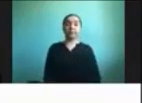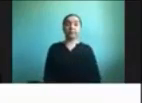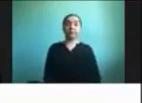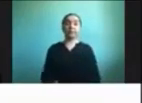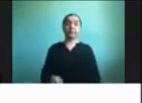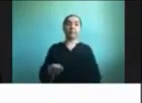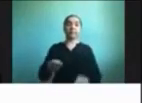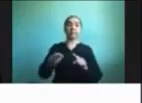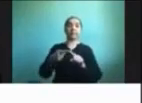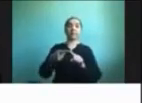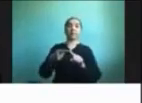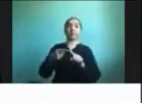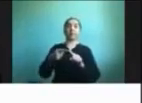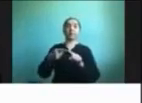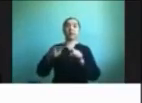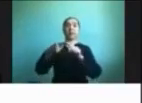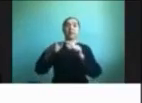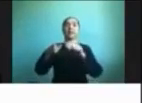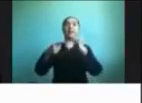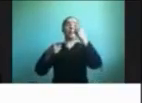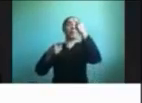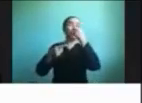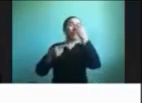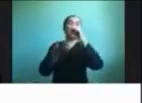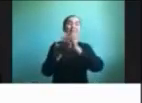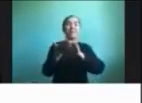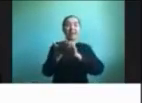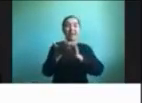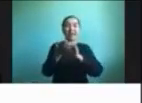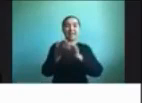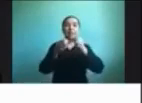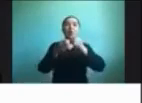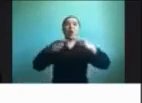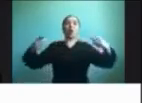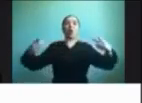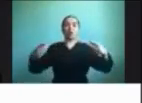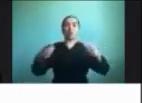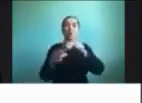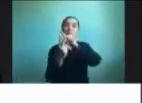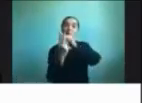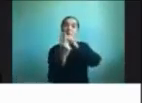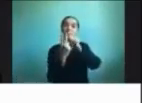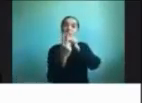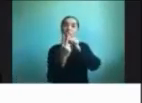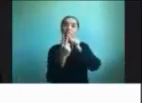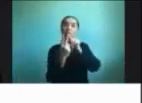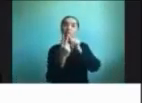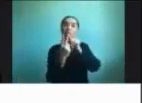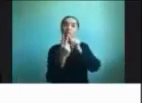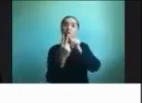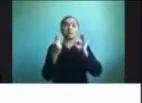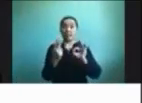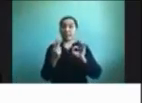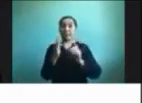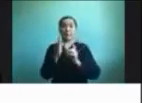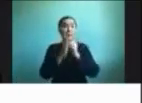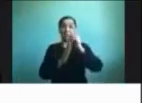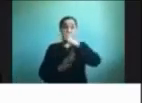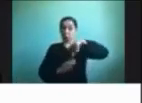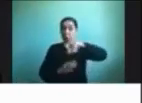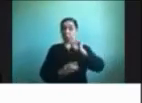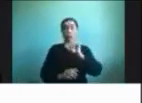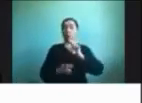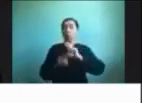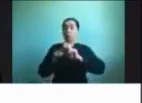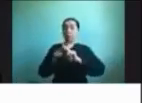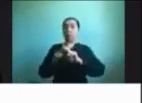y con Aumentativa. Estos softwares no son específicamente desarrollados por nosotros, sin embargo, nosotros contamos con